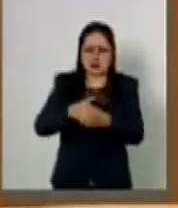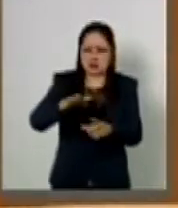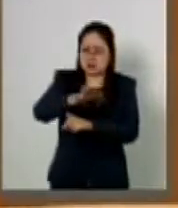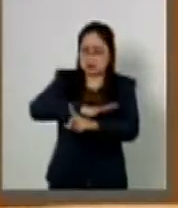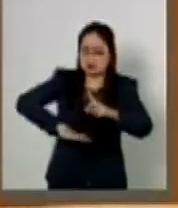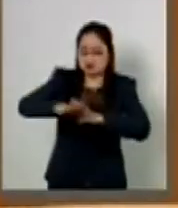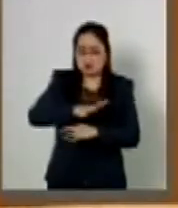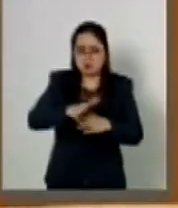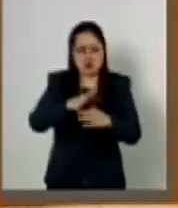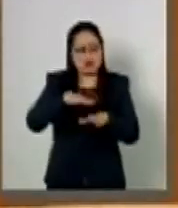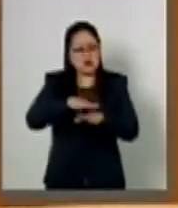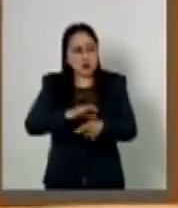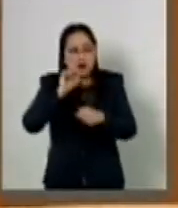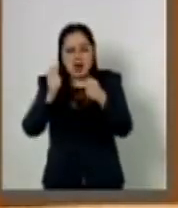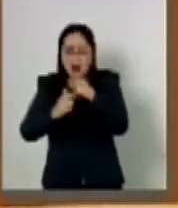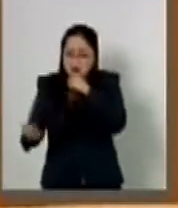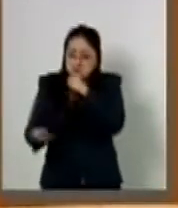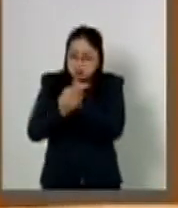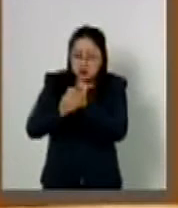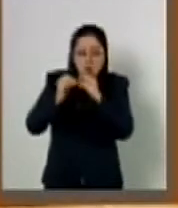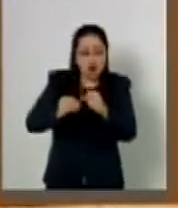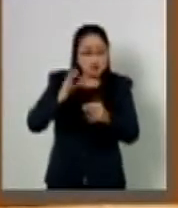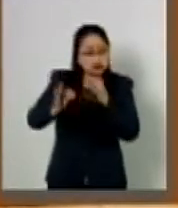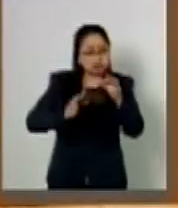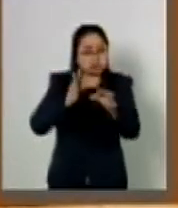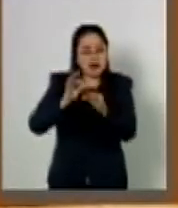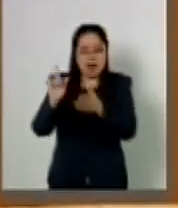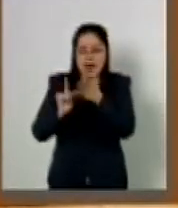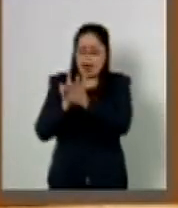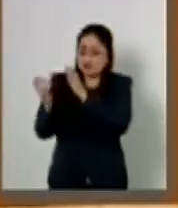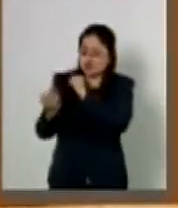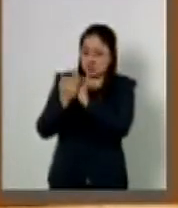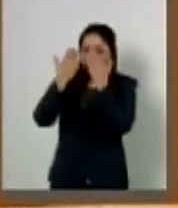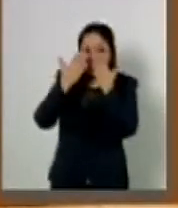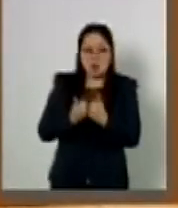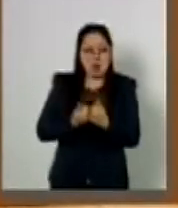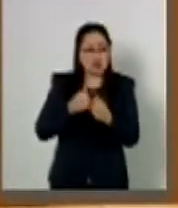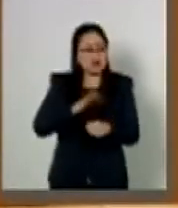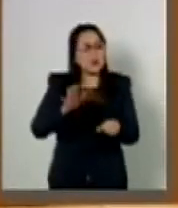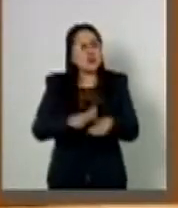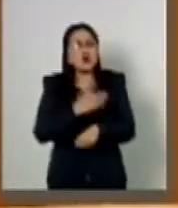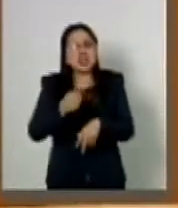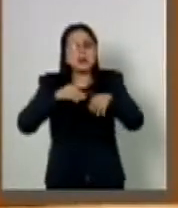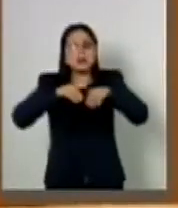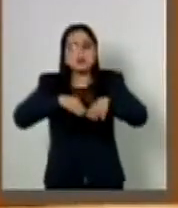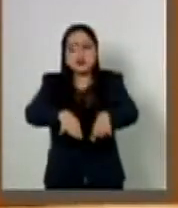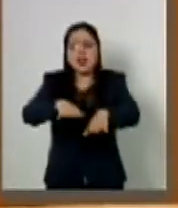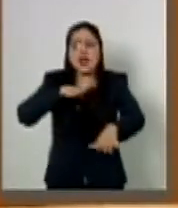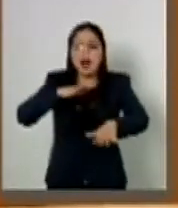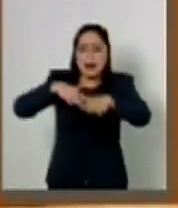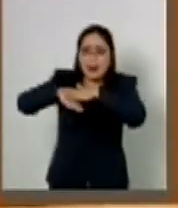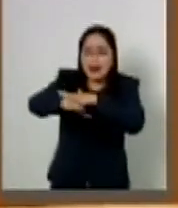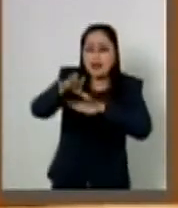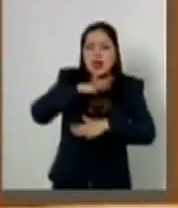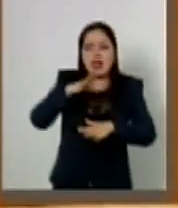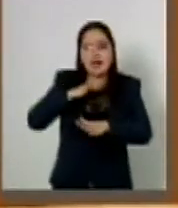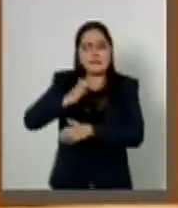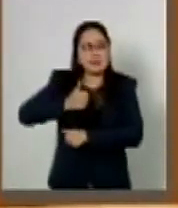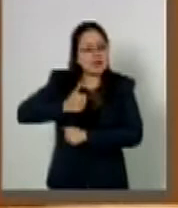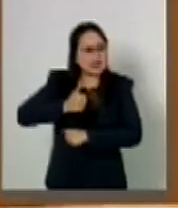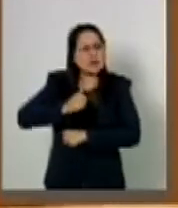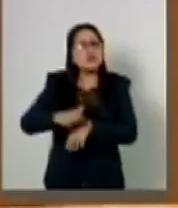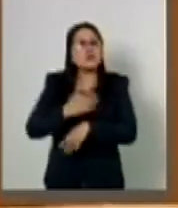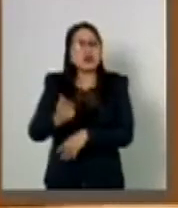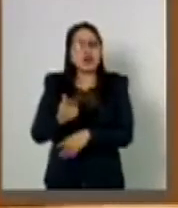certidumbre o de certeza jurídica sobre la causa que obligó al despliegue, la temporalidad de su permanencia